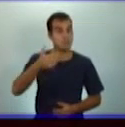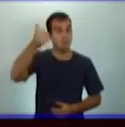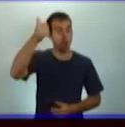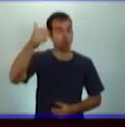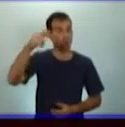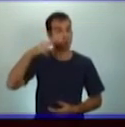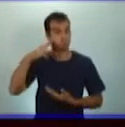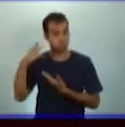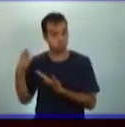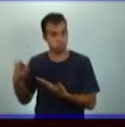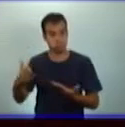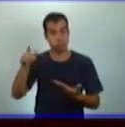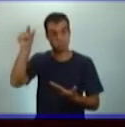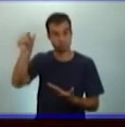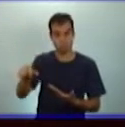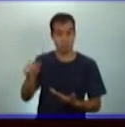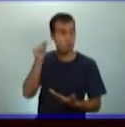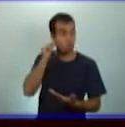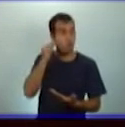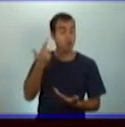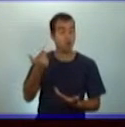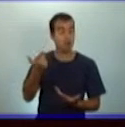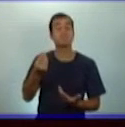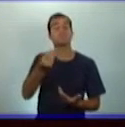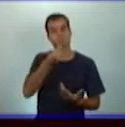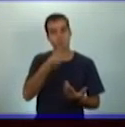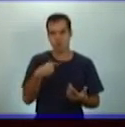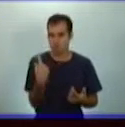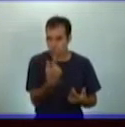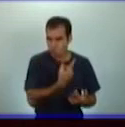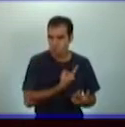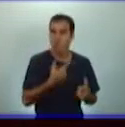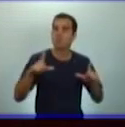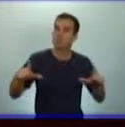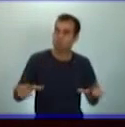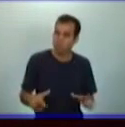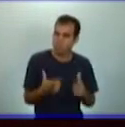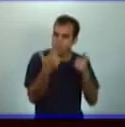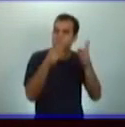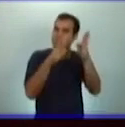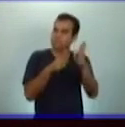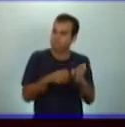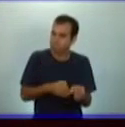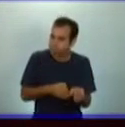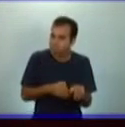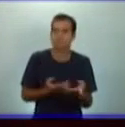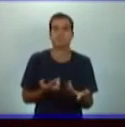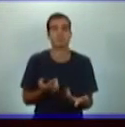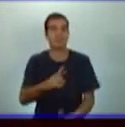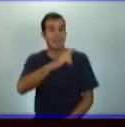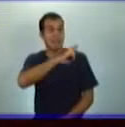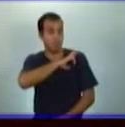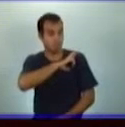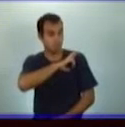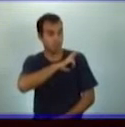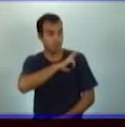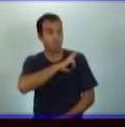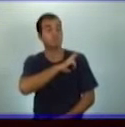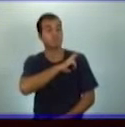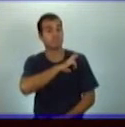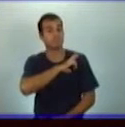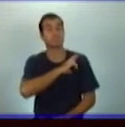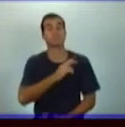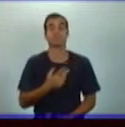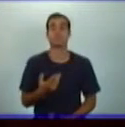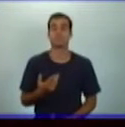Vilma es cumplir con la disciplina y la responsabilidad que exige